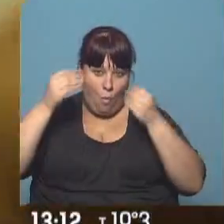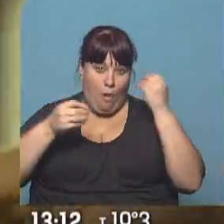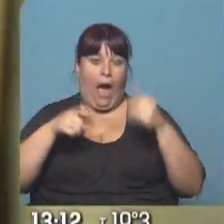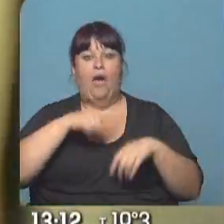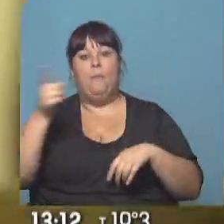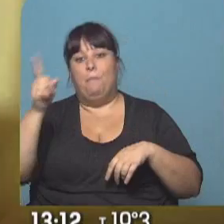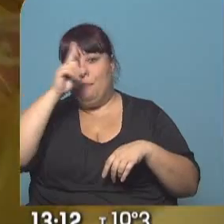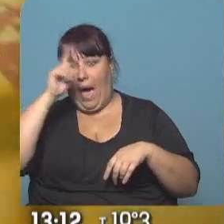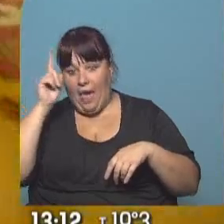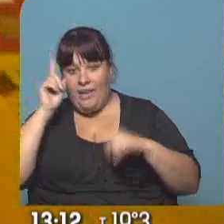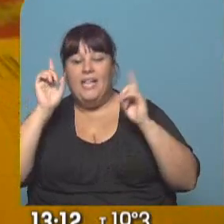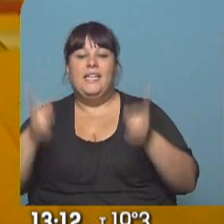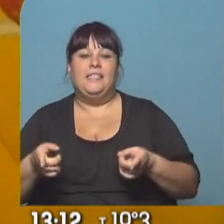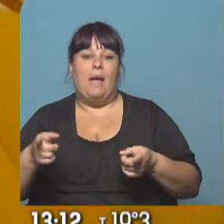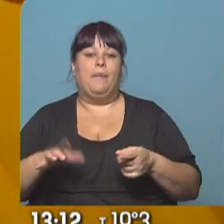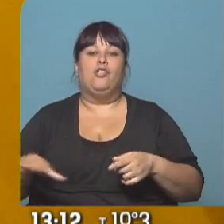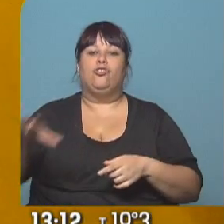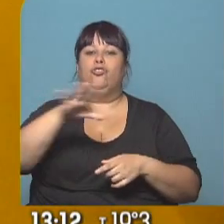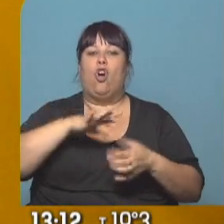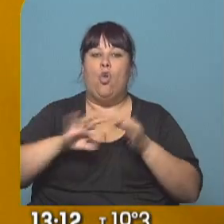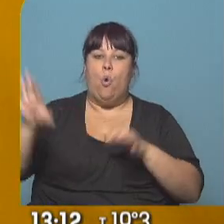tanto para Madrid como para el resto de Europa.